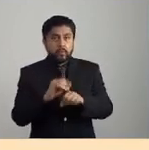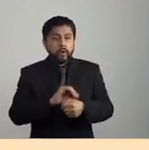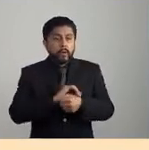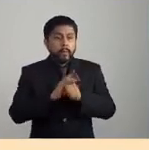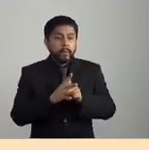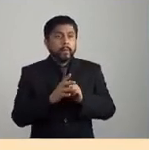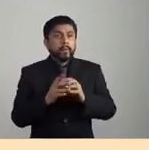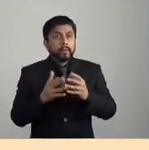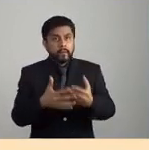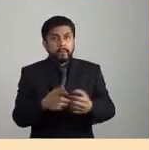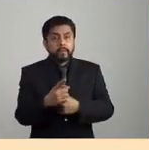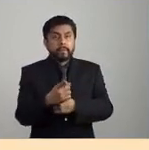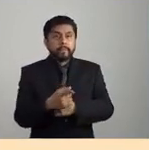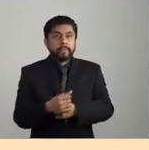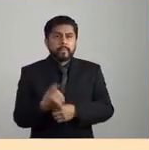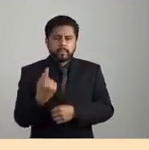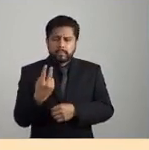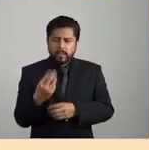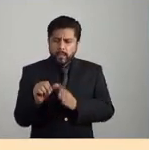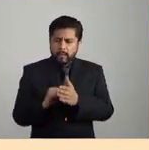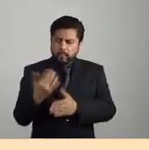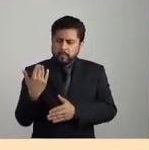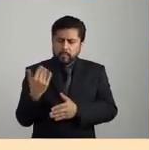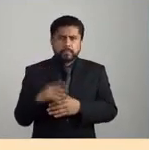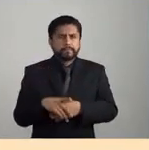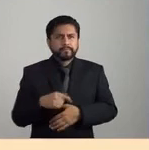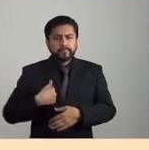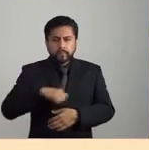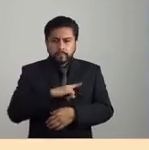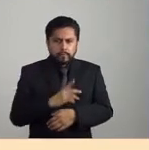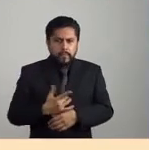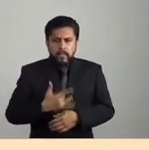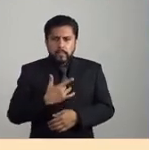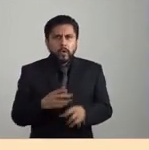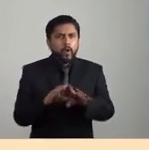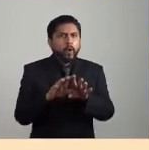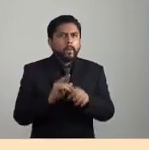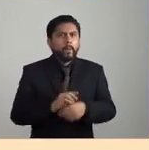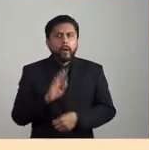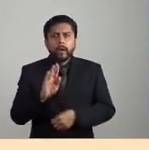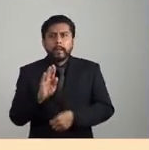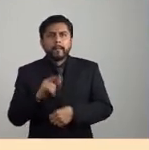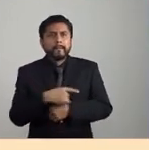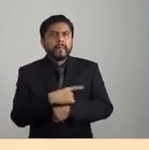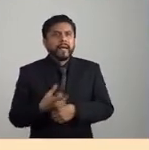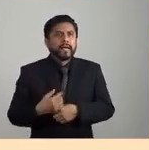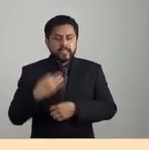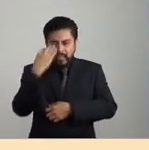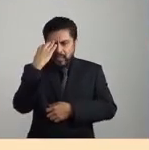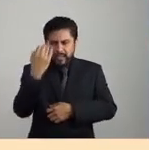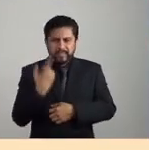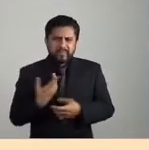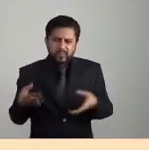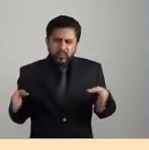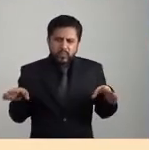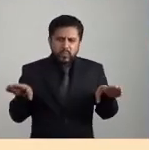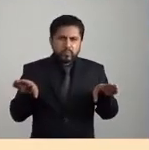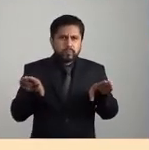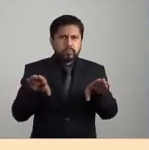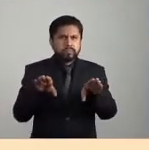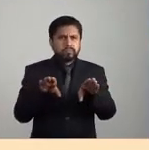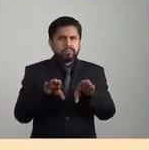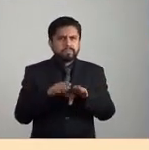últimos meses, ¿no?, lo que hemos venido sintiendo es que pareciera que este tiempo otra vez se está cerrando y que estos